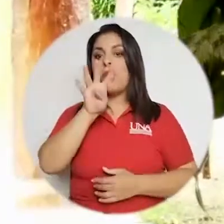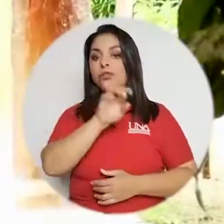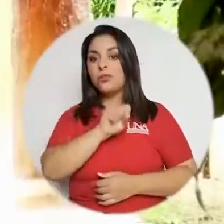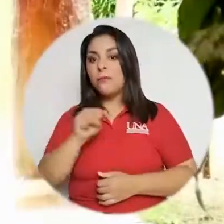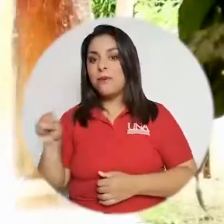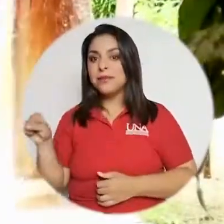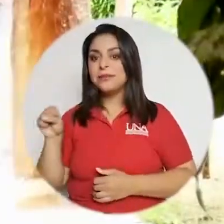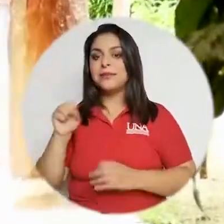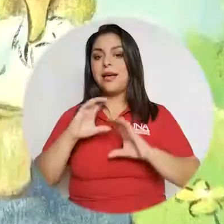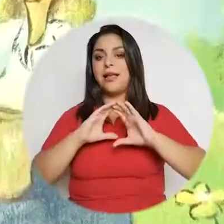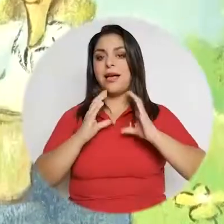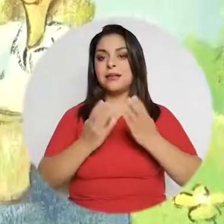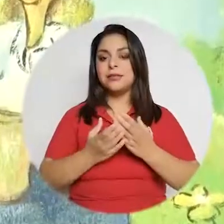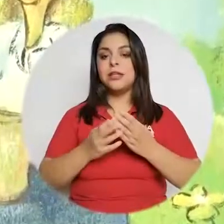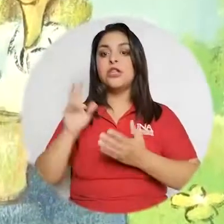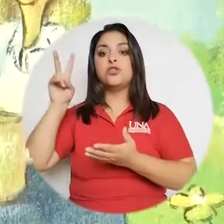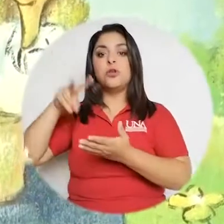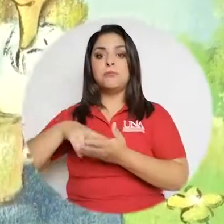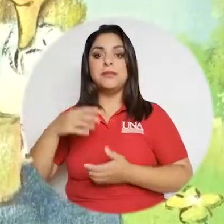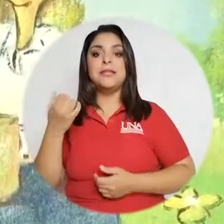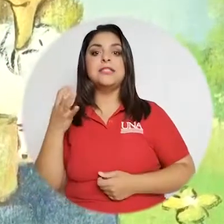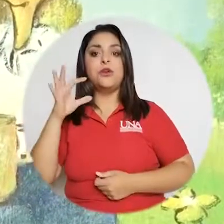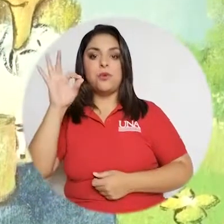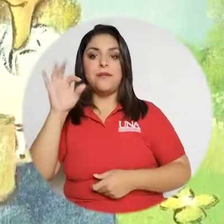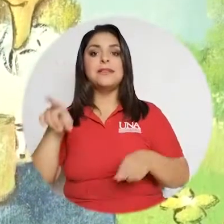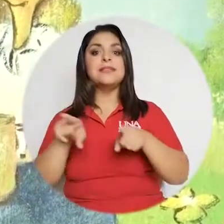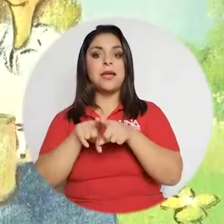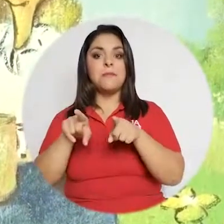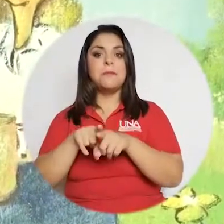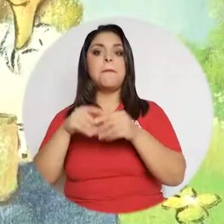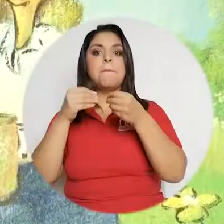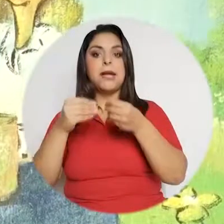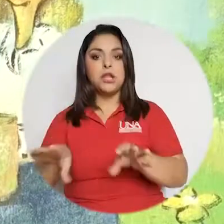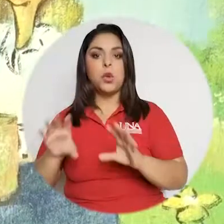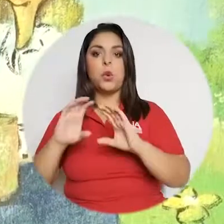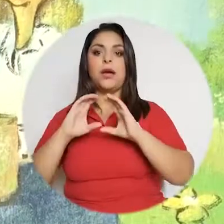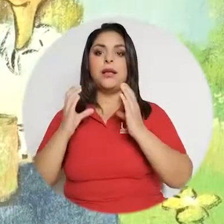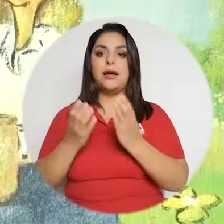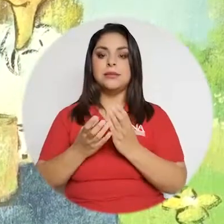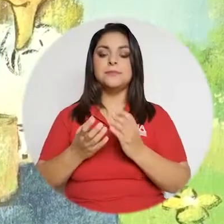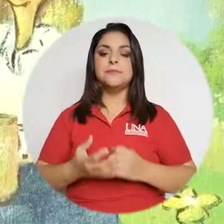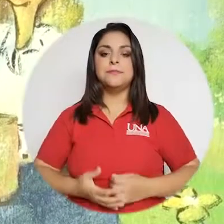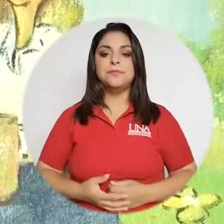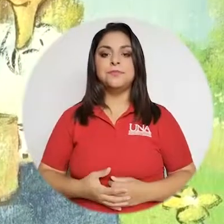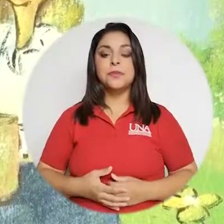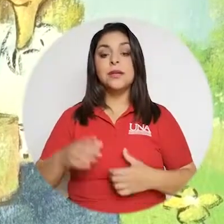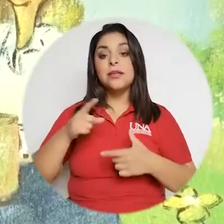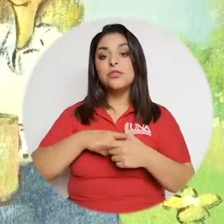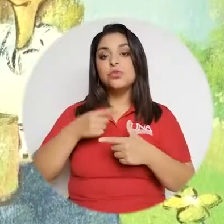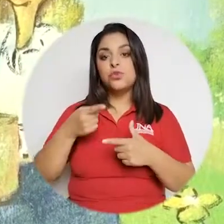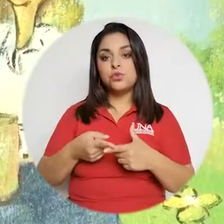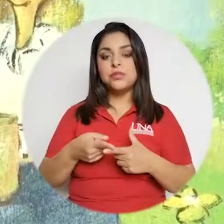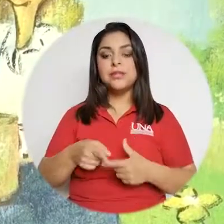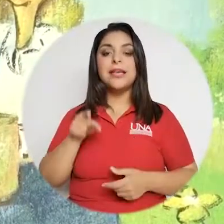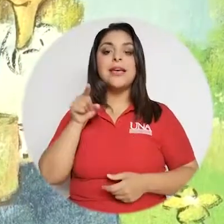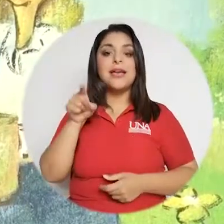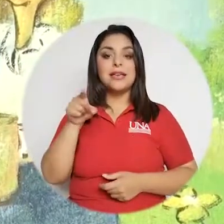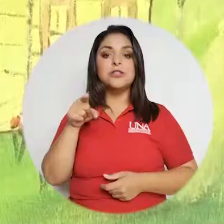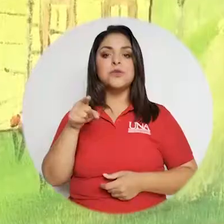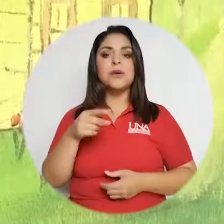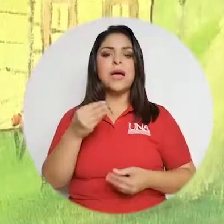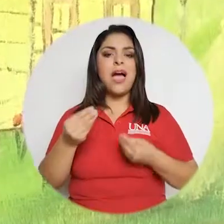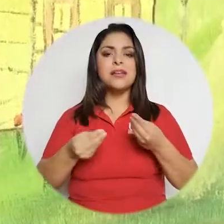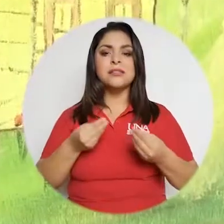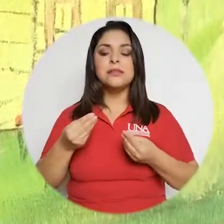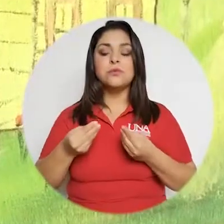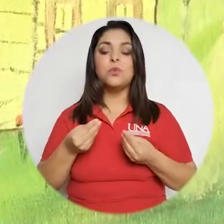pérdida de cuatro meses de elecciones. En el 2019 también había habido pérdida de elecciones. Entonces, esto, pues,